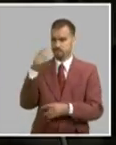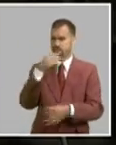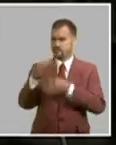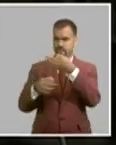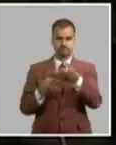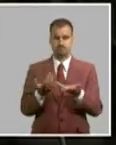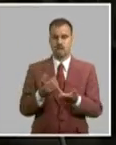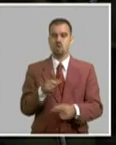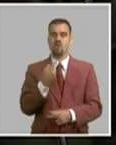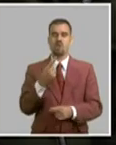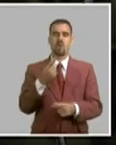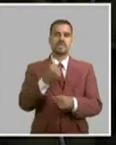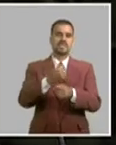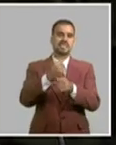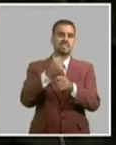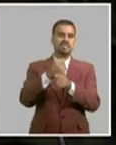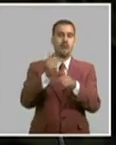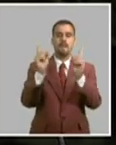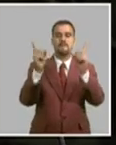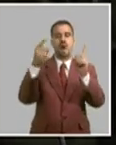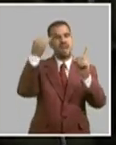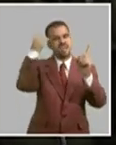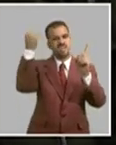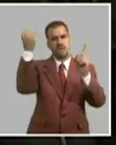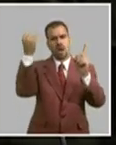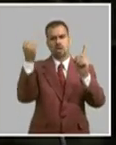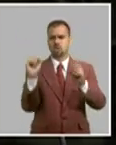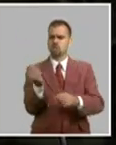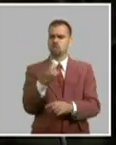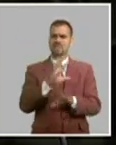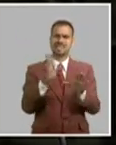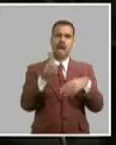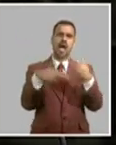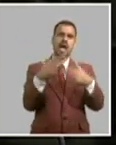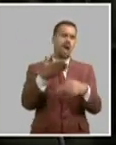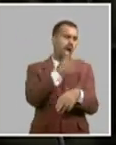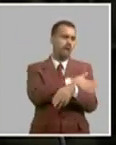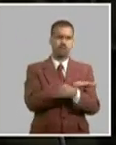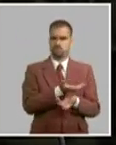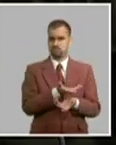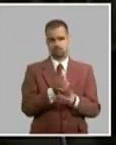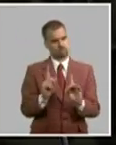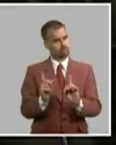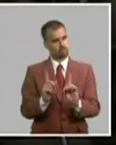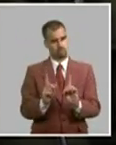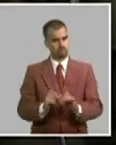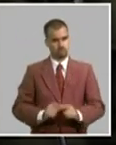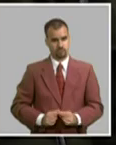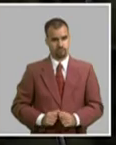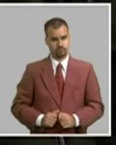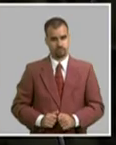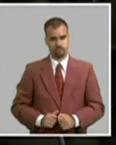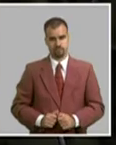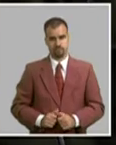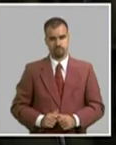político de lógico solamente desde lo que ya se logró. Esos son incluso